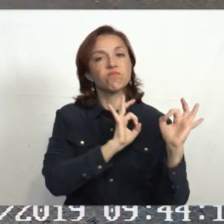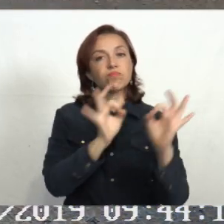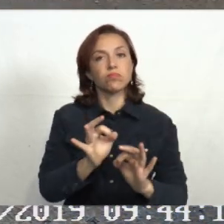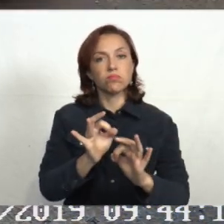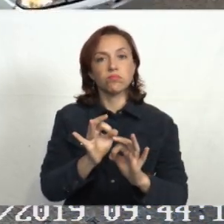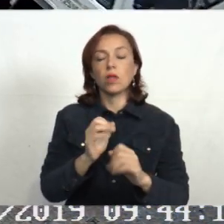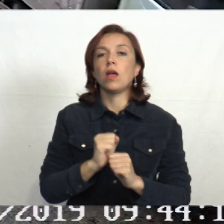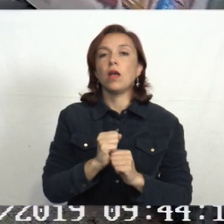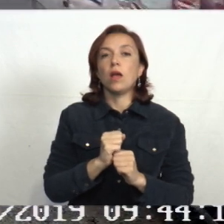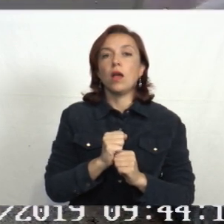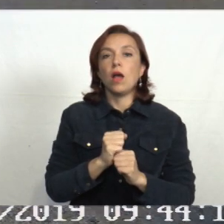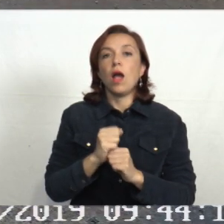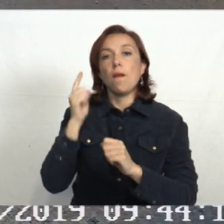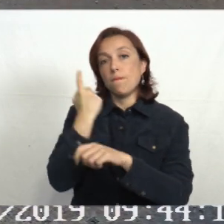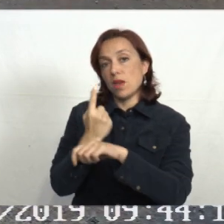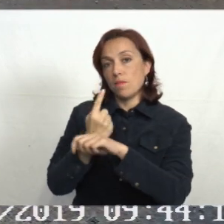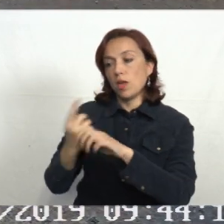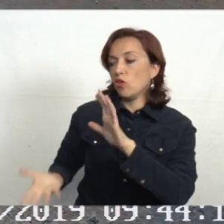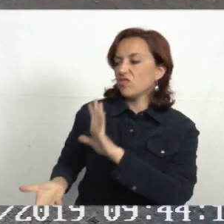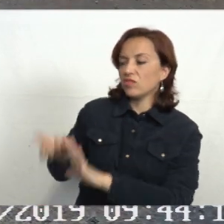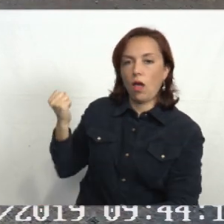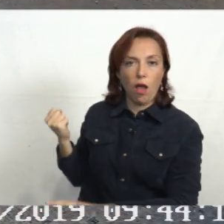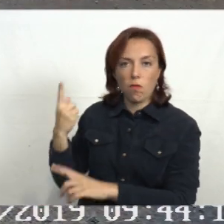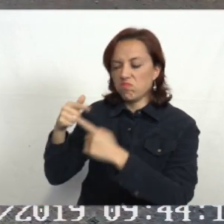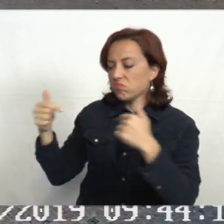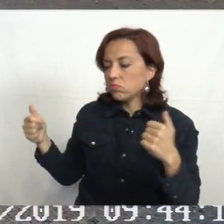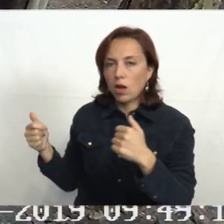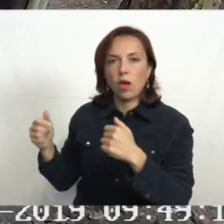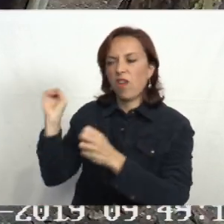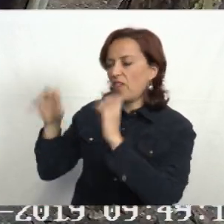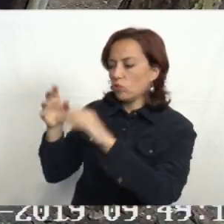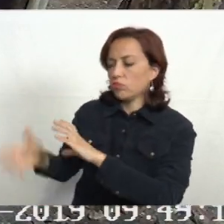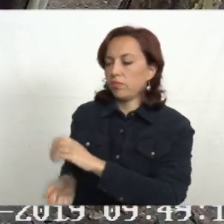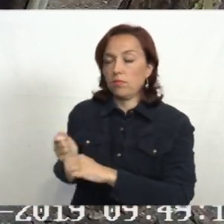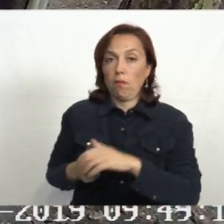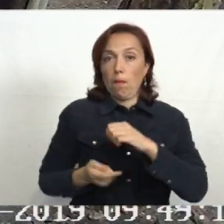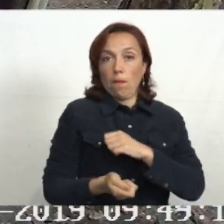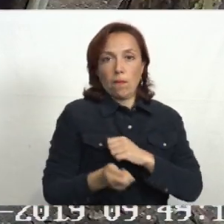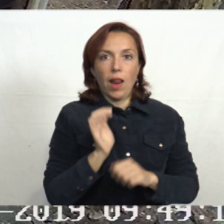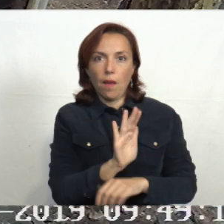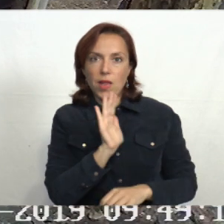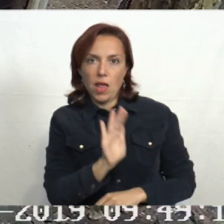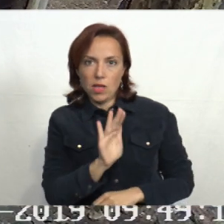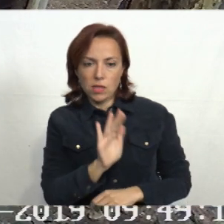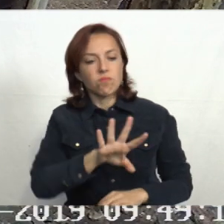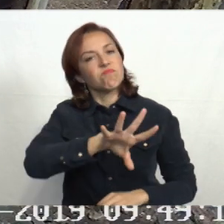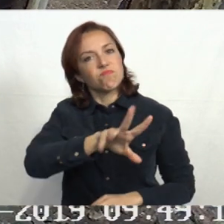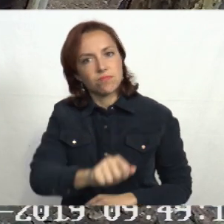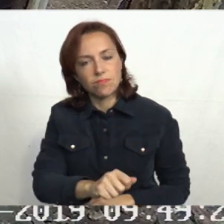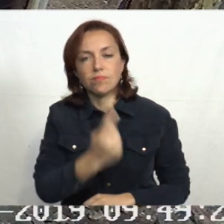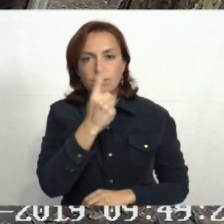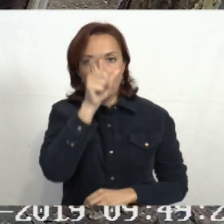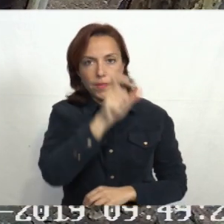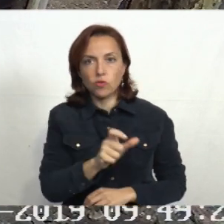lugar y luego de sacar un objeto del contenedor de basura, que utilizarían para simular un arma de fuego, se dispusieron a robar. Uno de